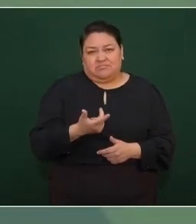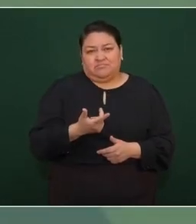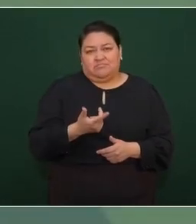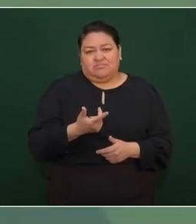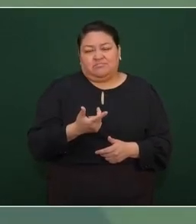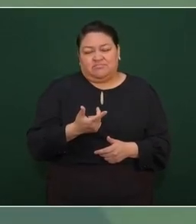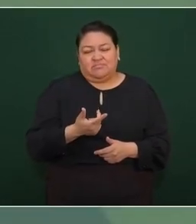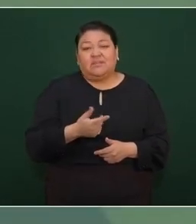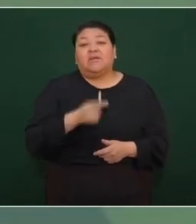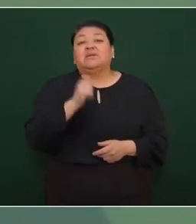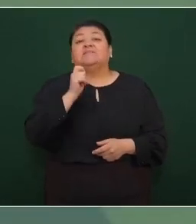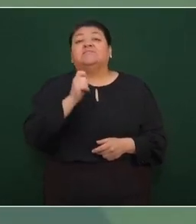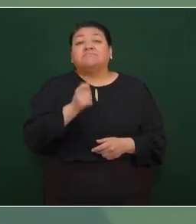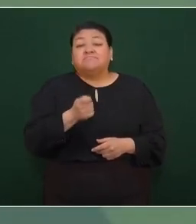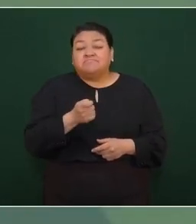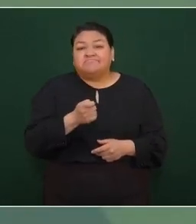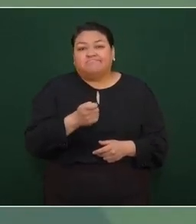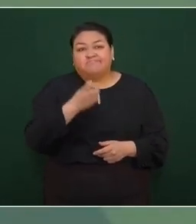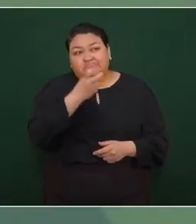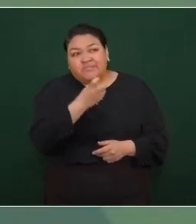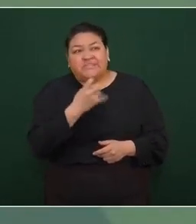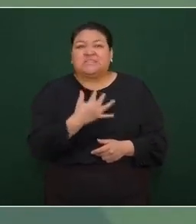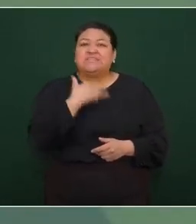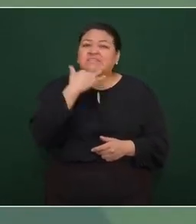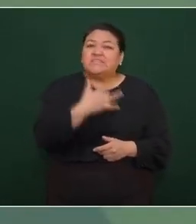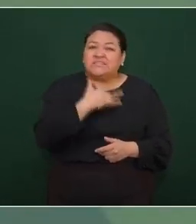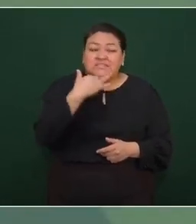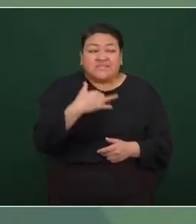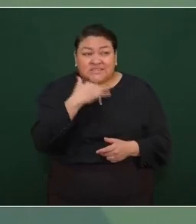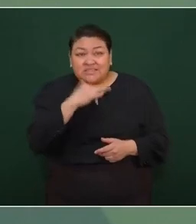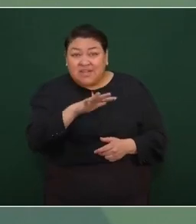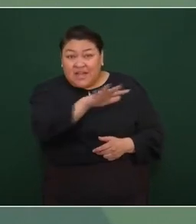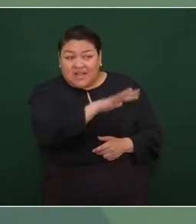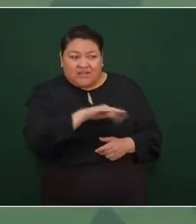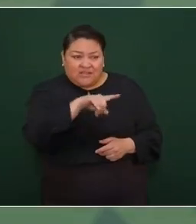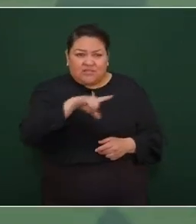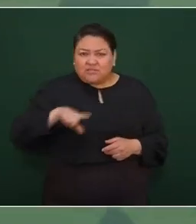Y por esa corrupción que imperaba,